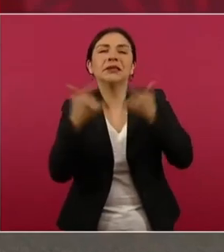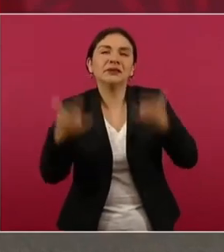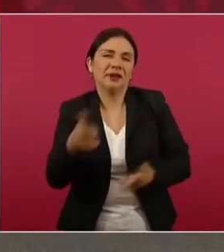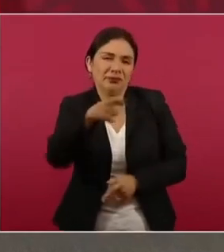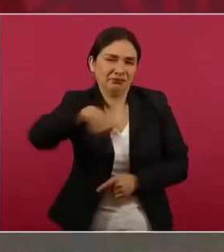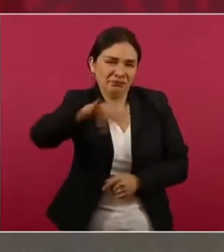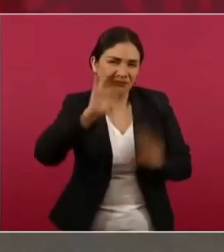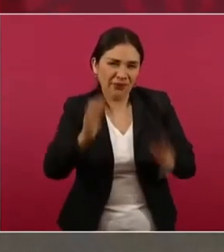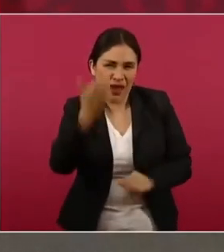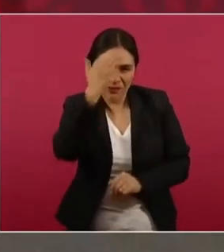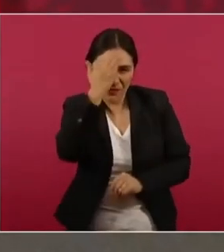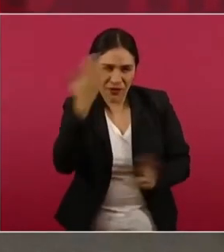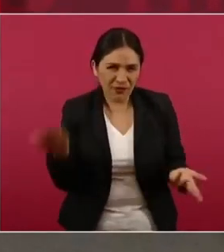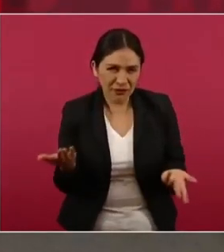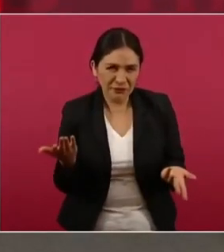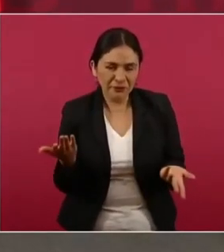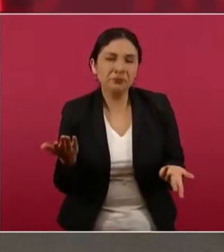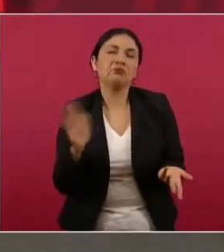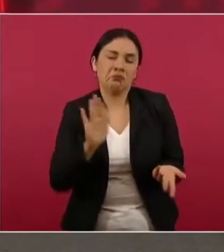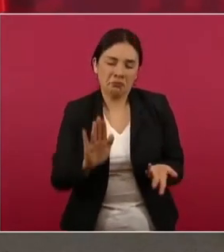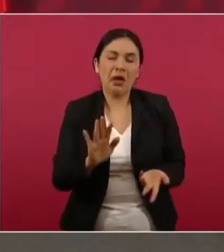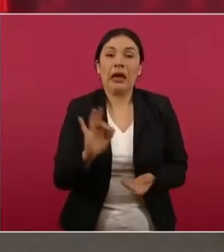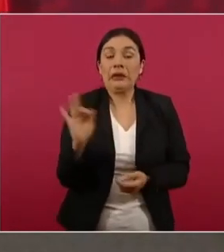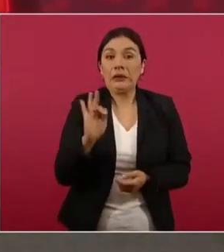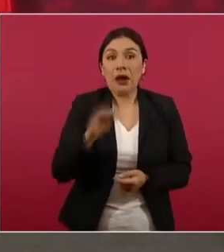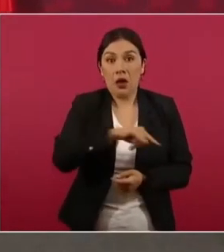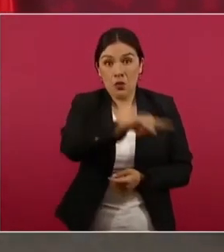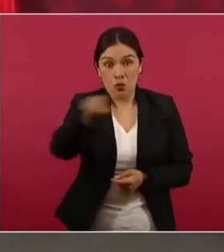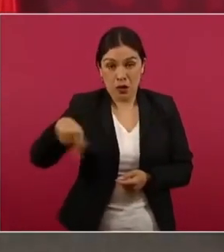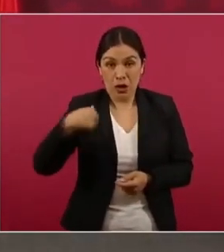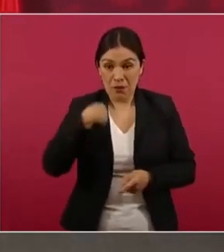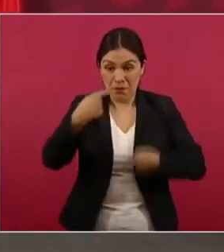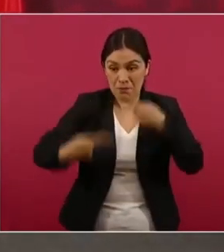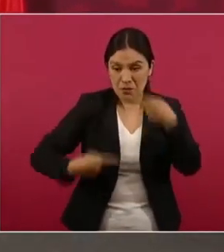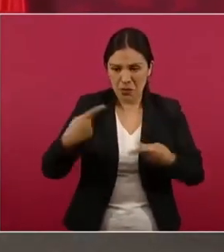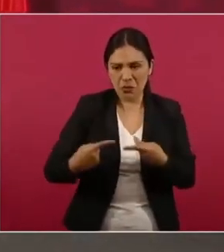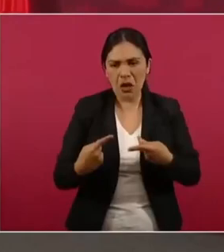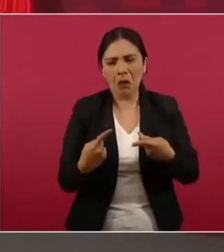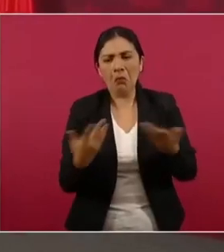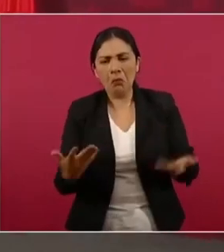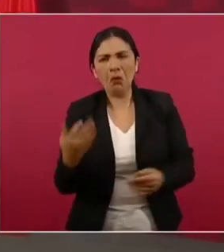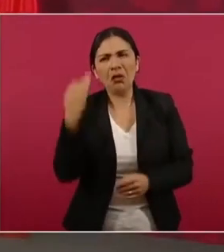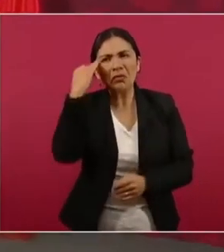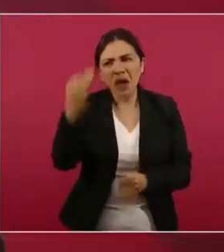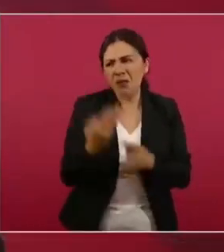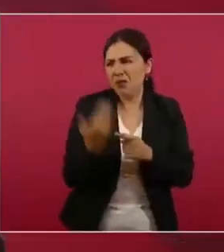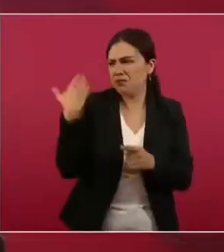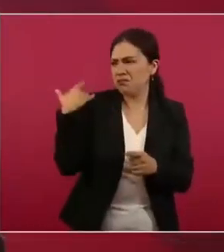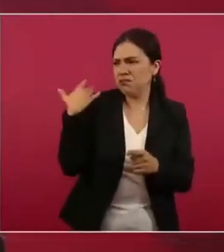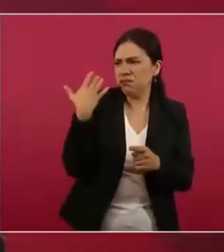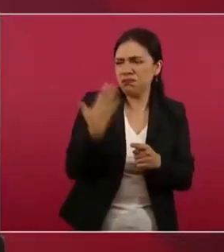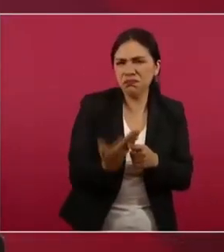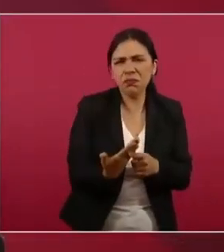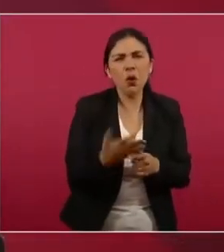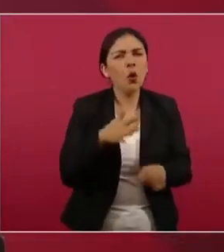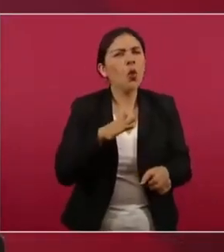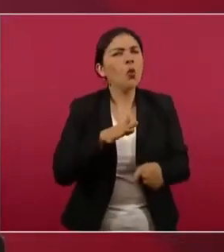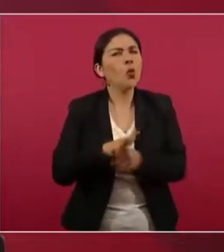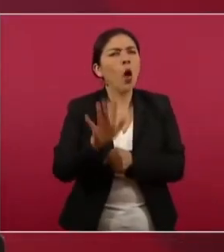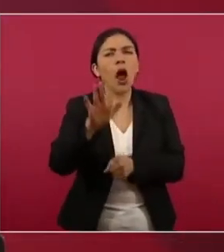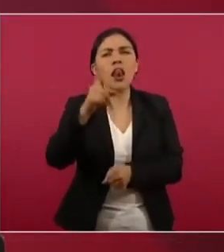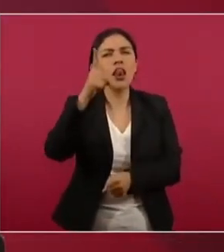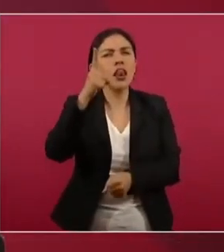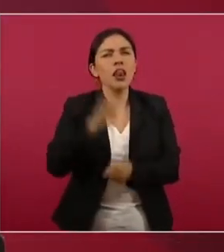Si a mí me preguntan en los últimos tiempos cuál ha sido el gobierno